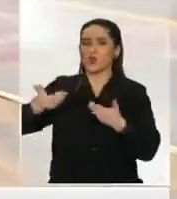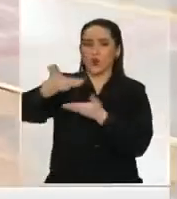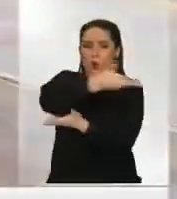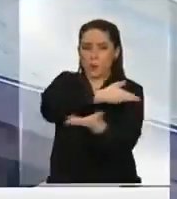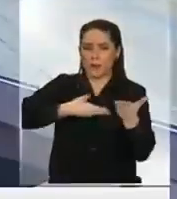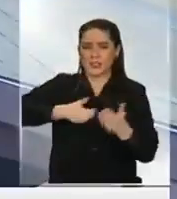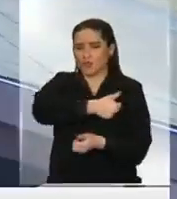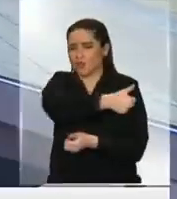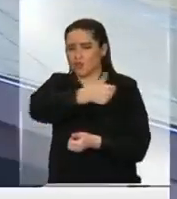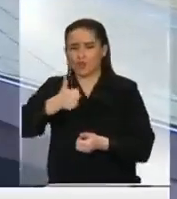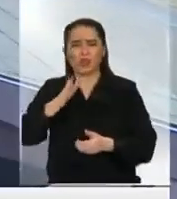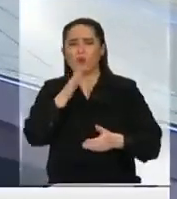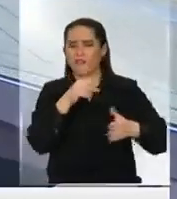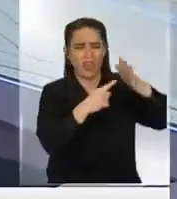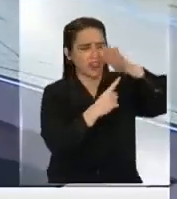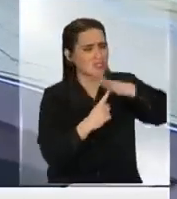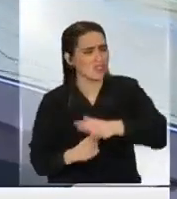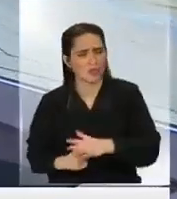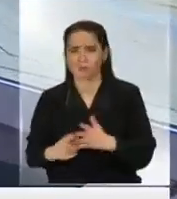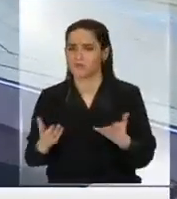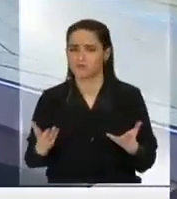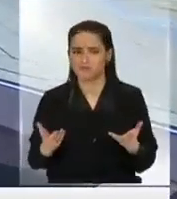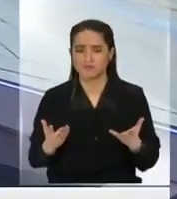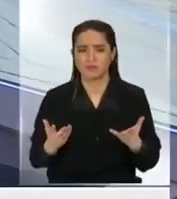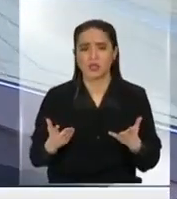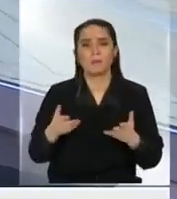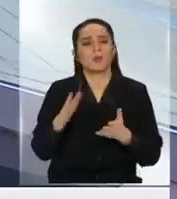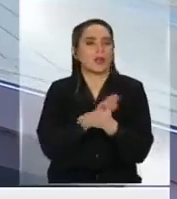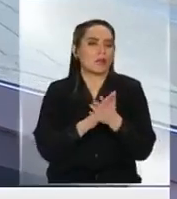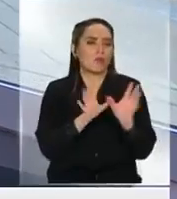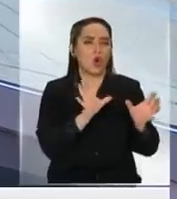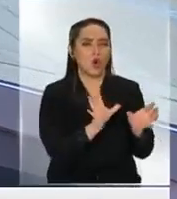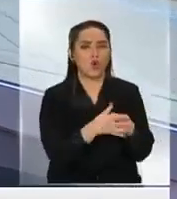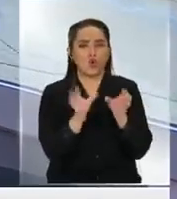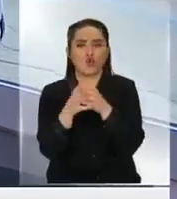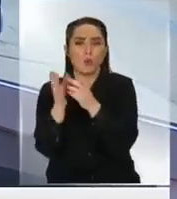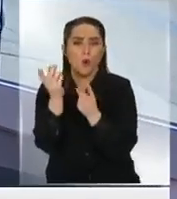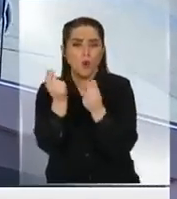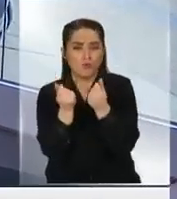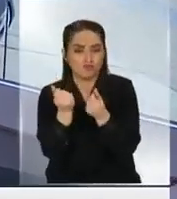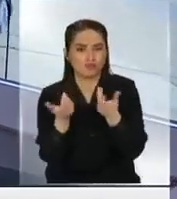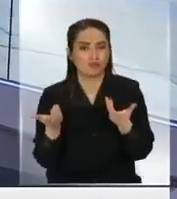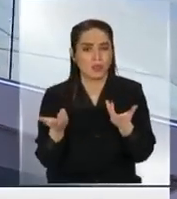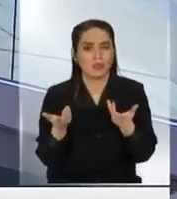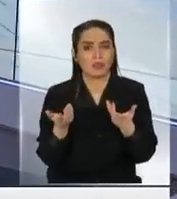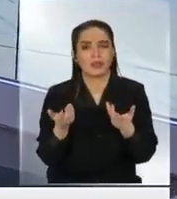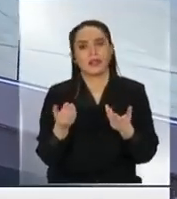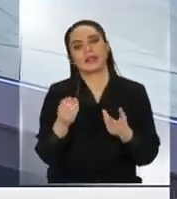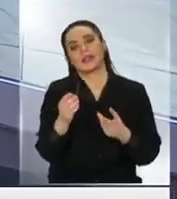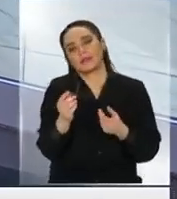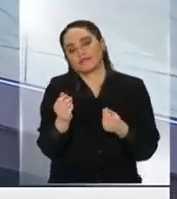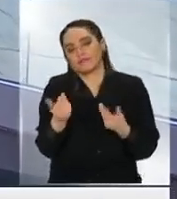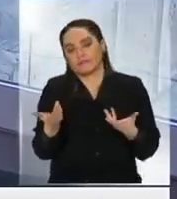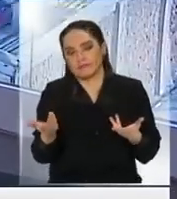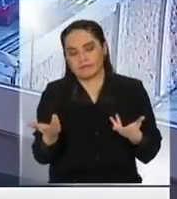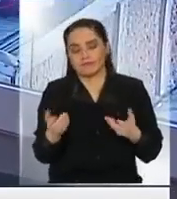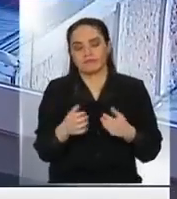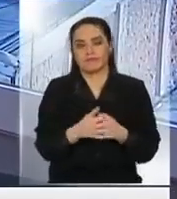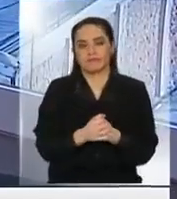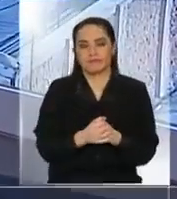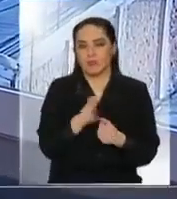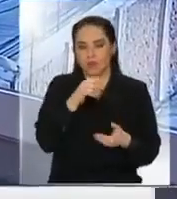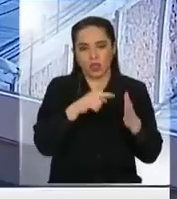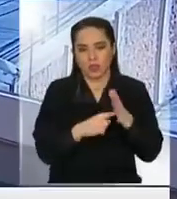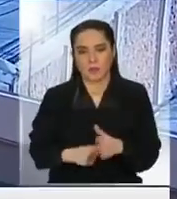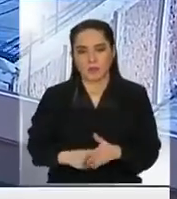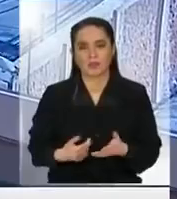con todos sin discriminación alguna por clase social y menos obviamente económica? Ya,